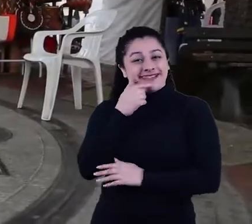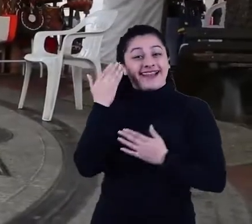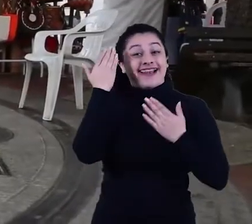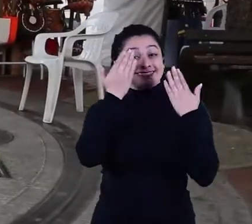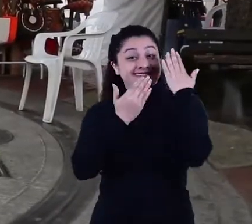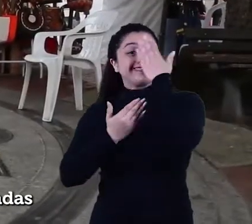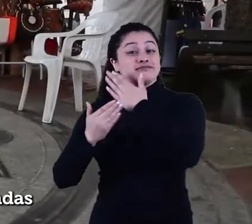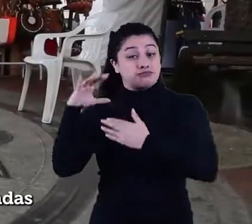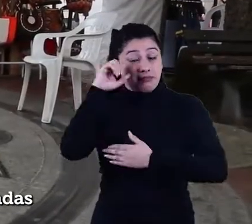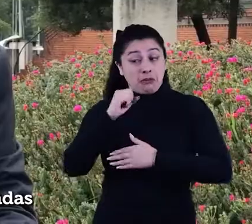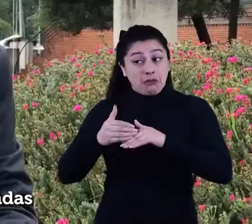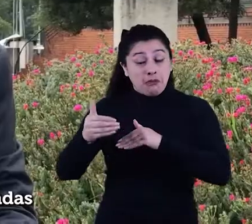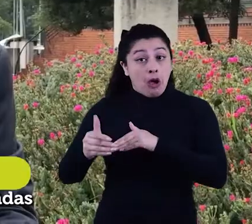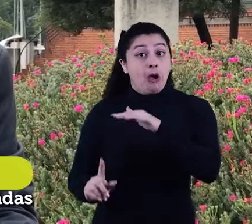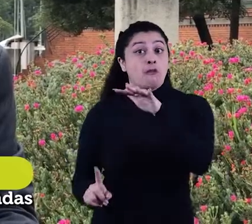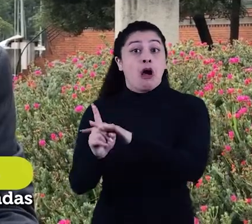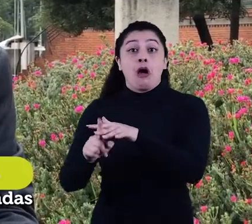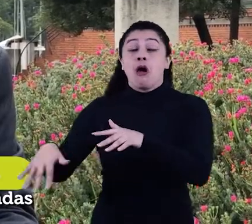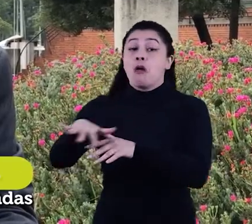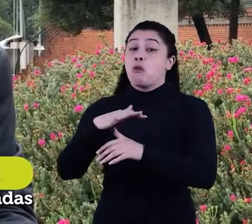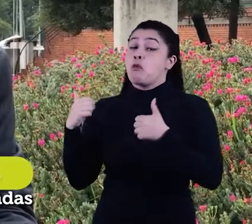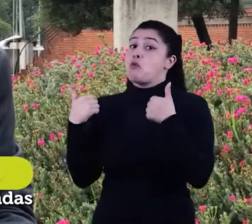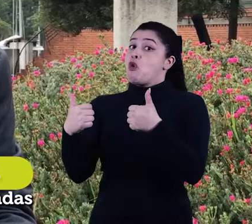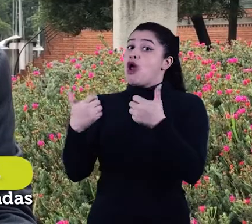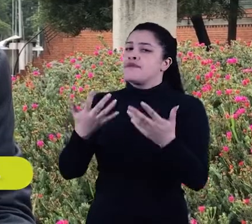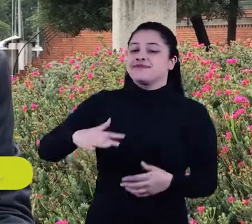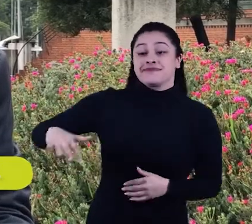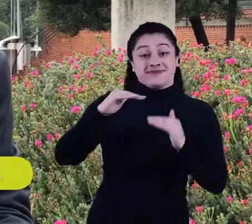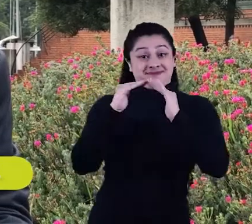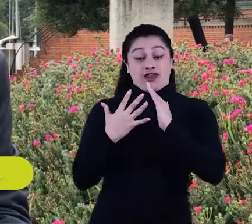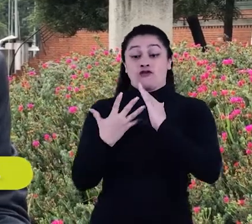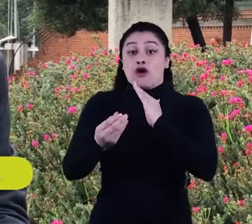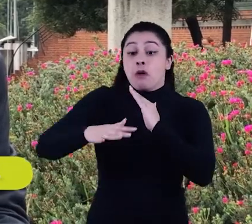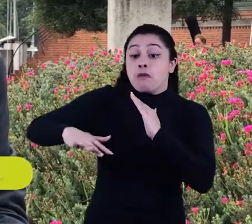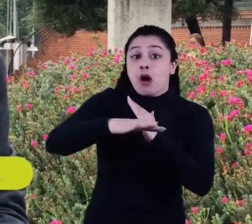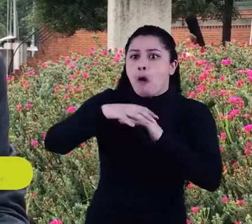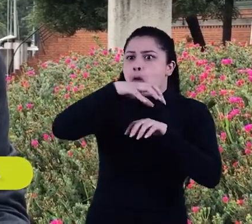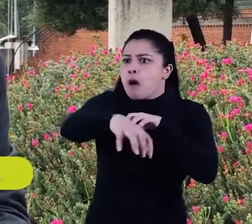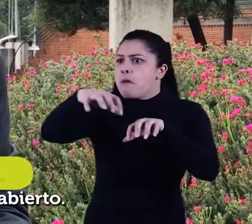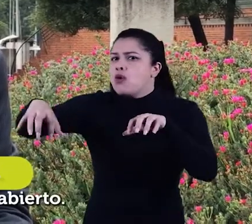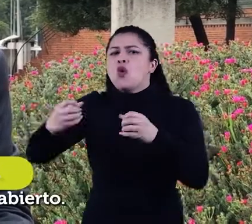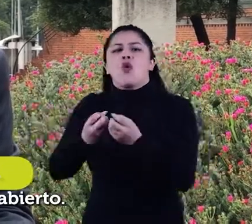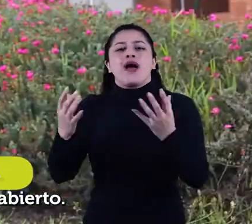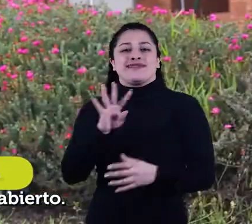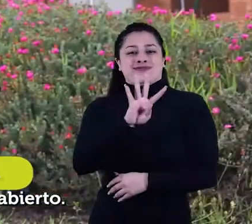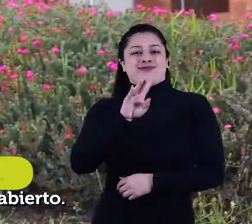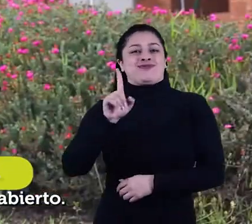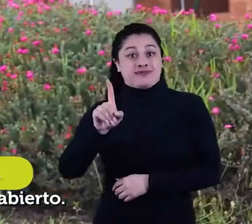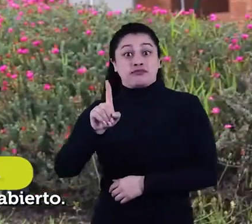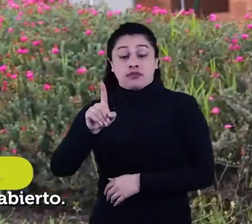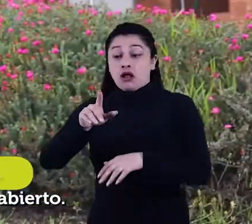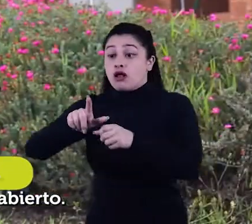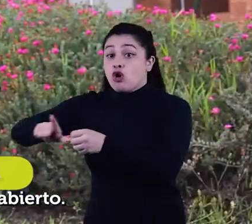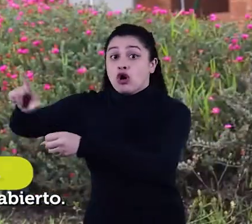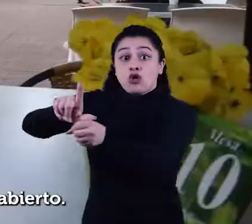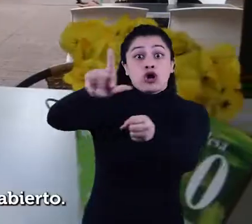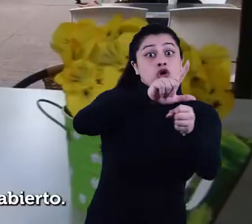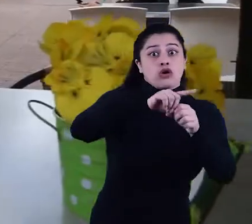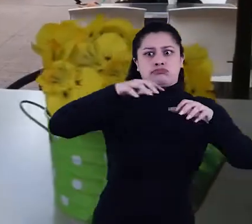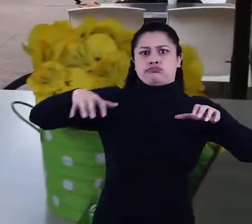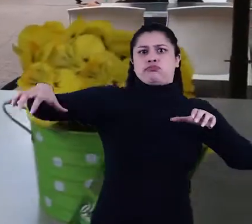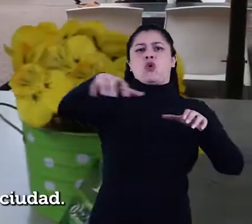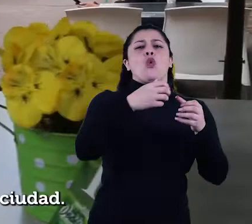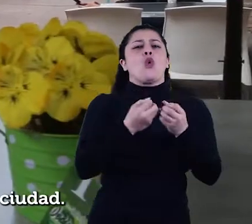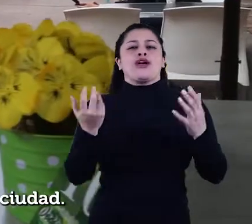Fue tan exitoso que hoy tenemos 41 zonas habilitadas en toda la ciudad de territorios que se consideran Bogotá cielo